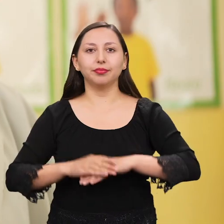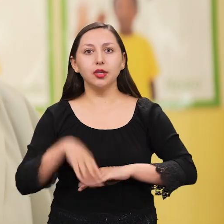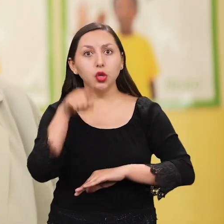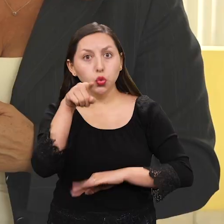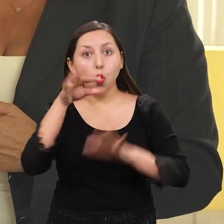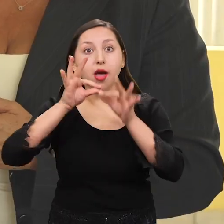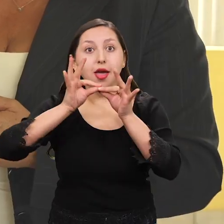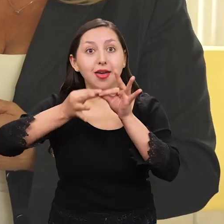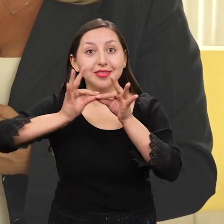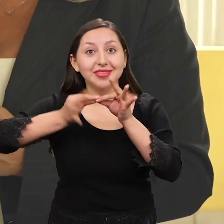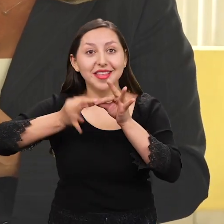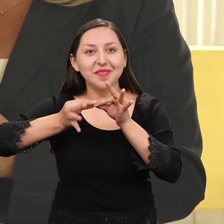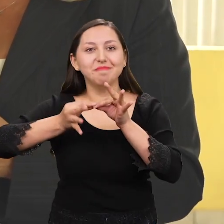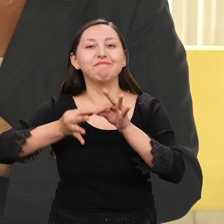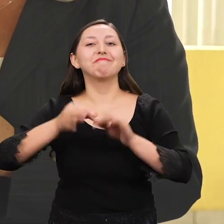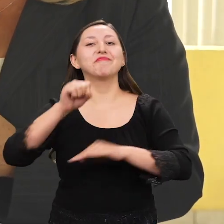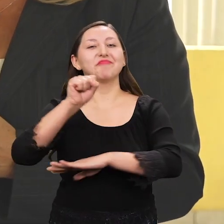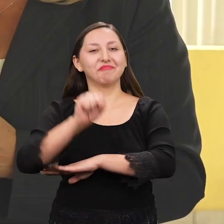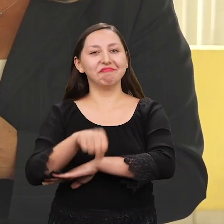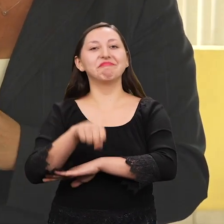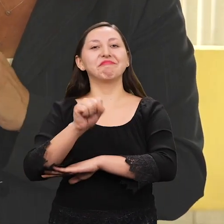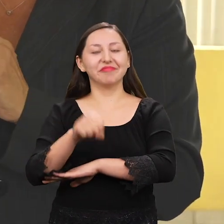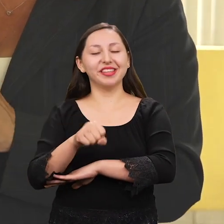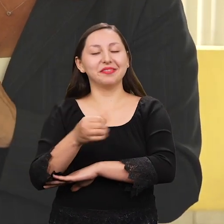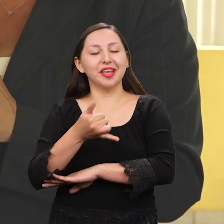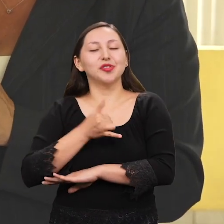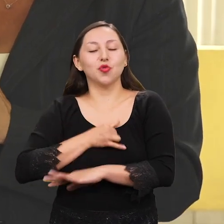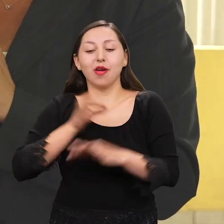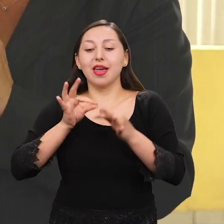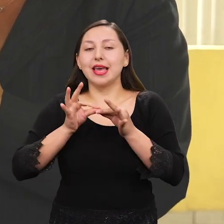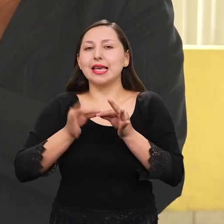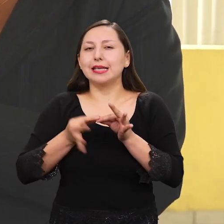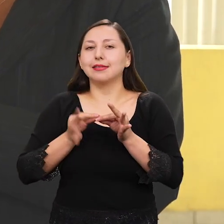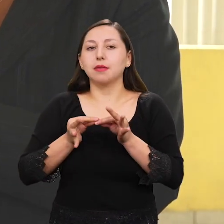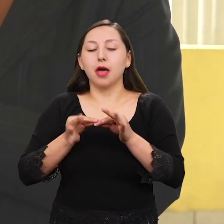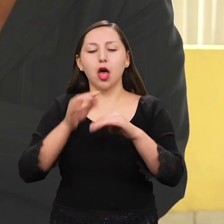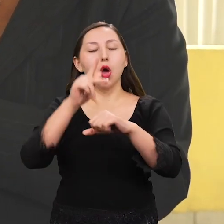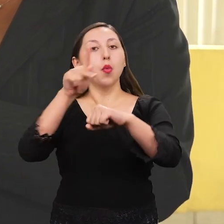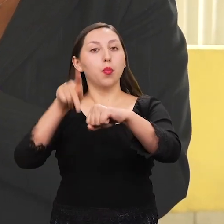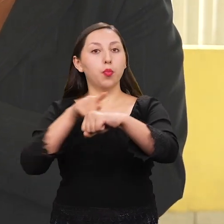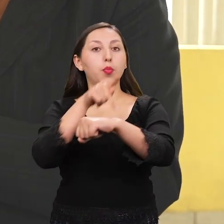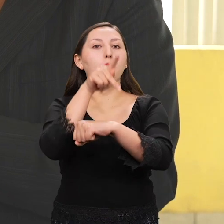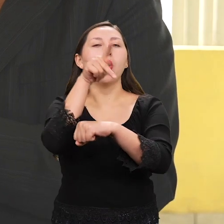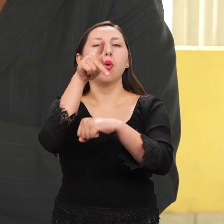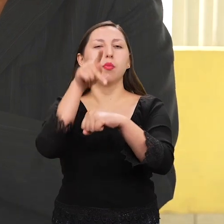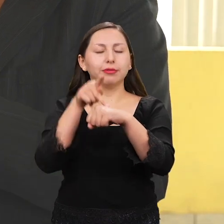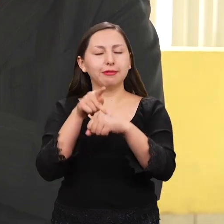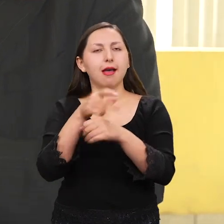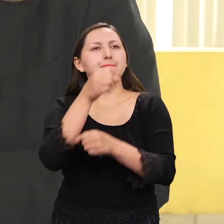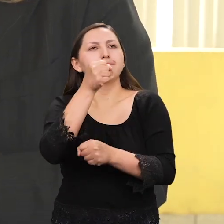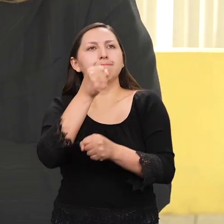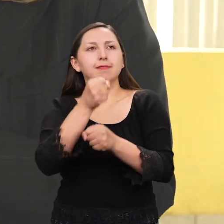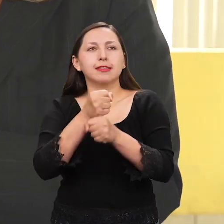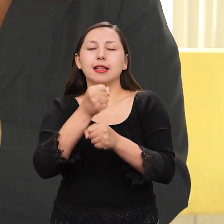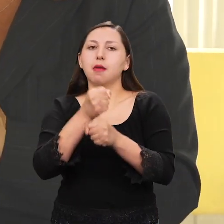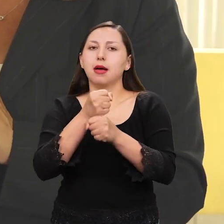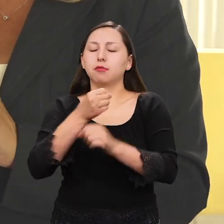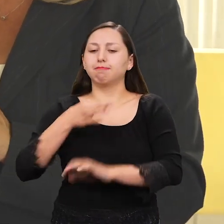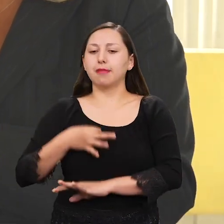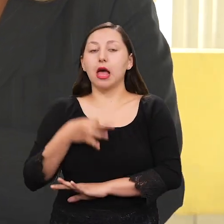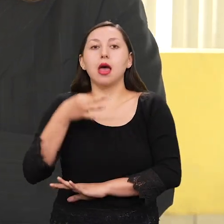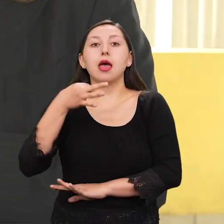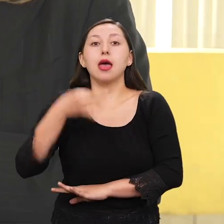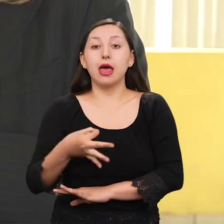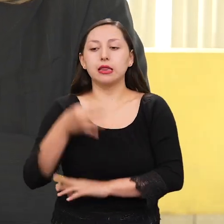¿es verdad? La intérprete en lengua de señas es un trabajo que debe ser realizado con mucho profesionalismo,